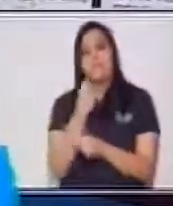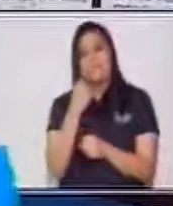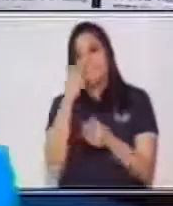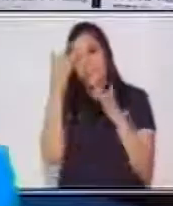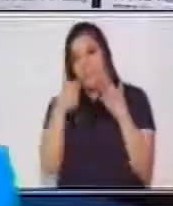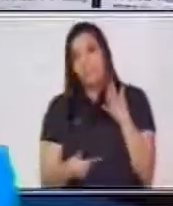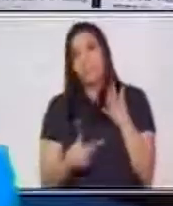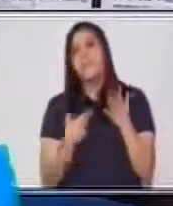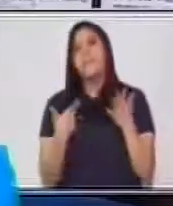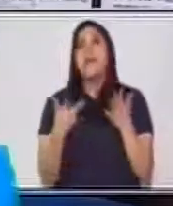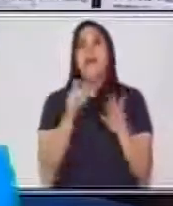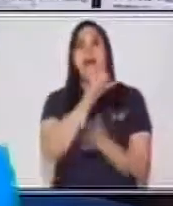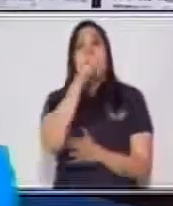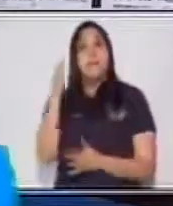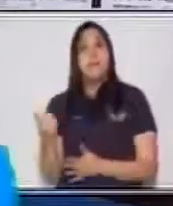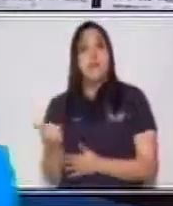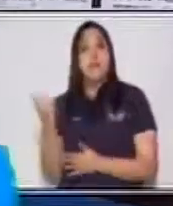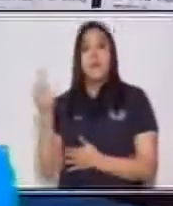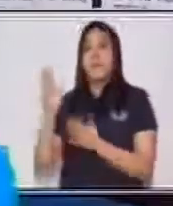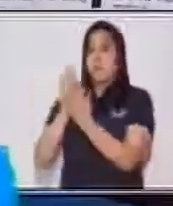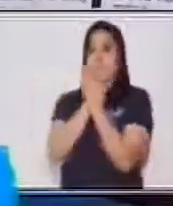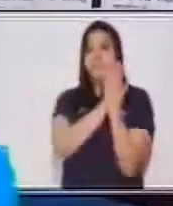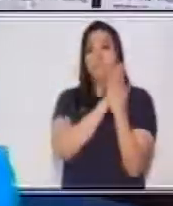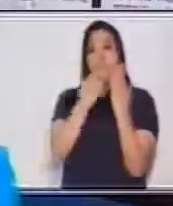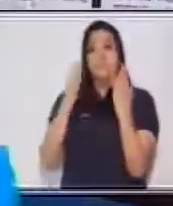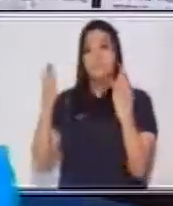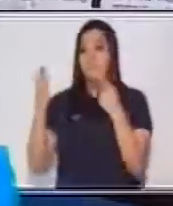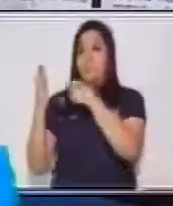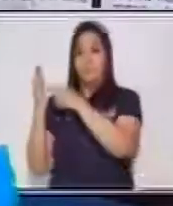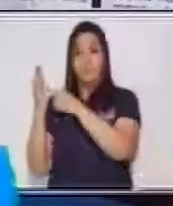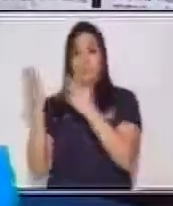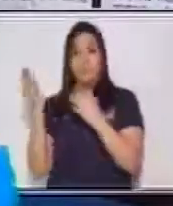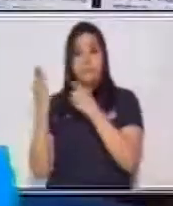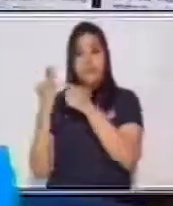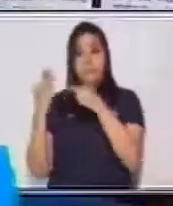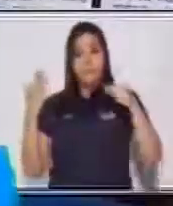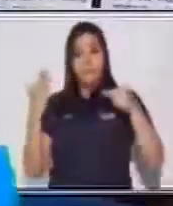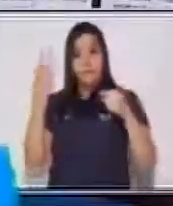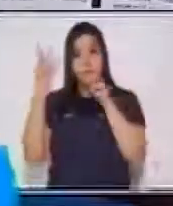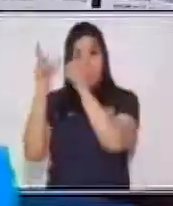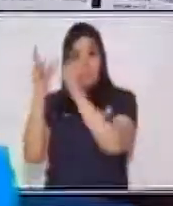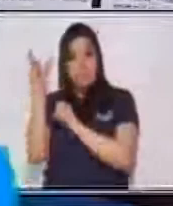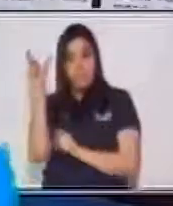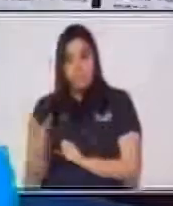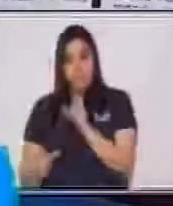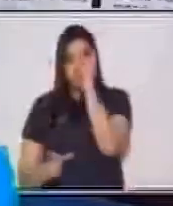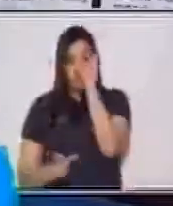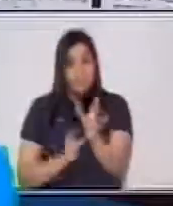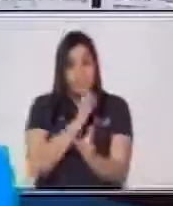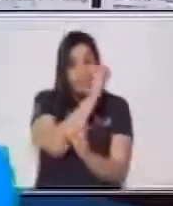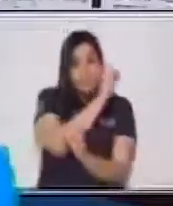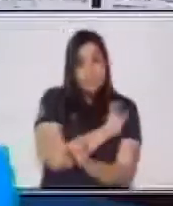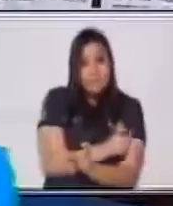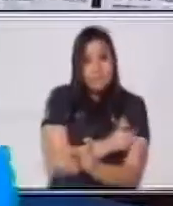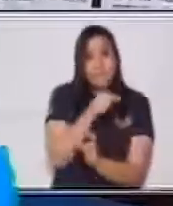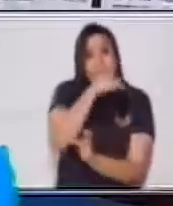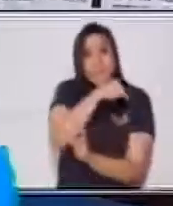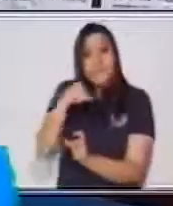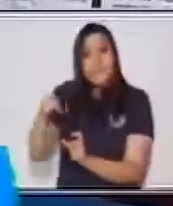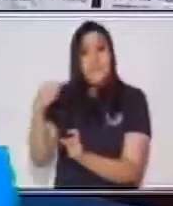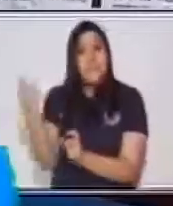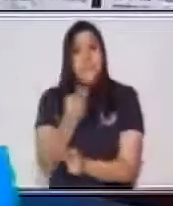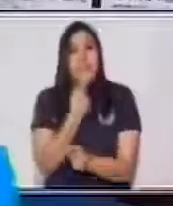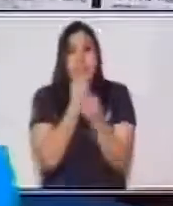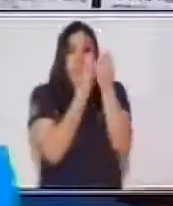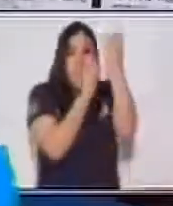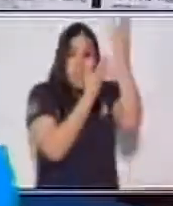páginas restantes, o lo que queda dentro, estas cuatro páginas, corresponden a toda la información